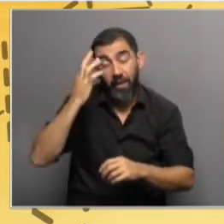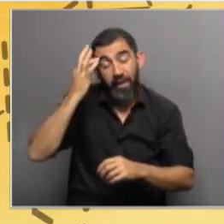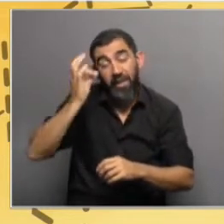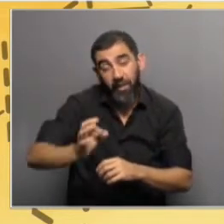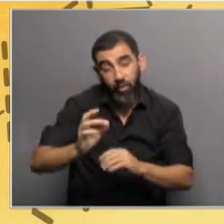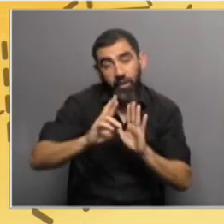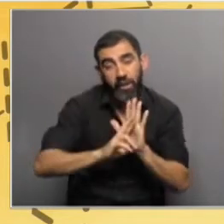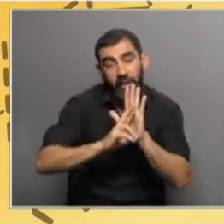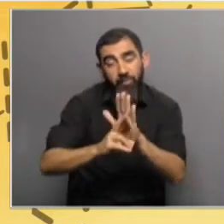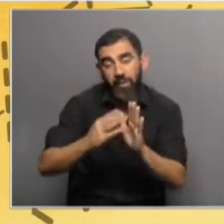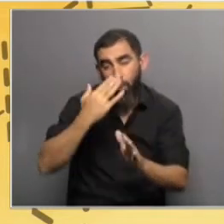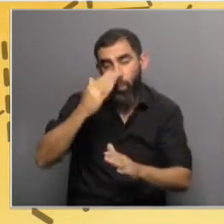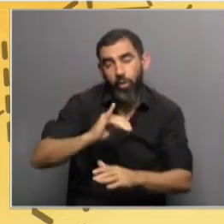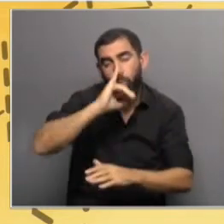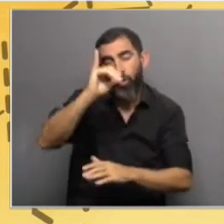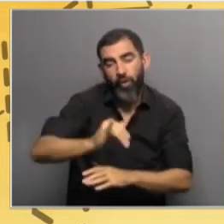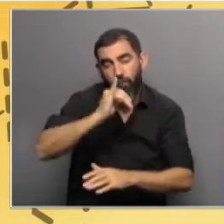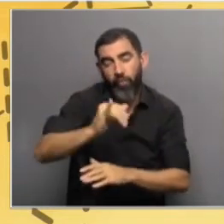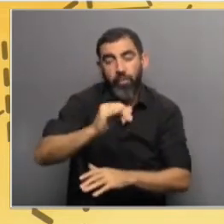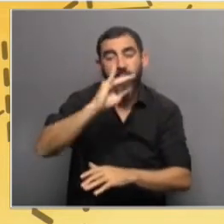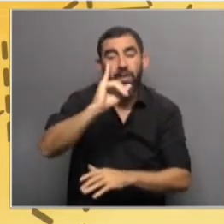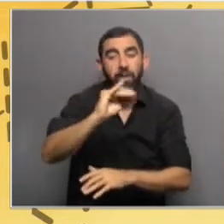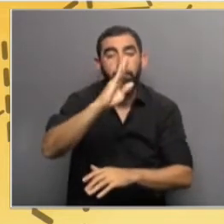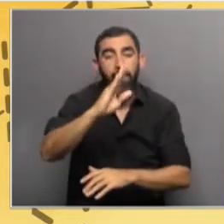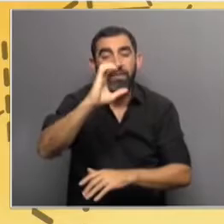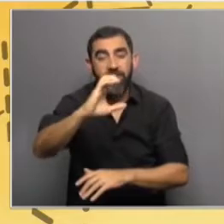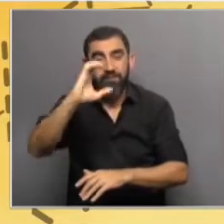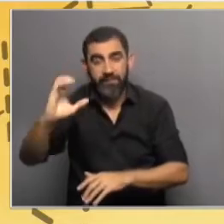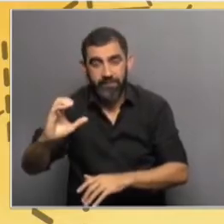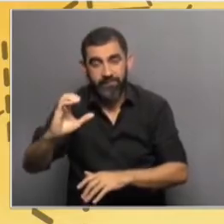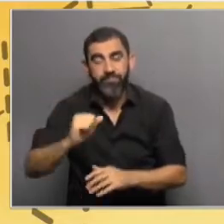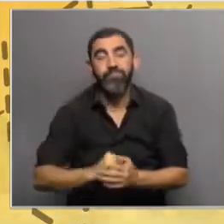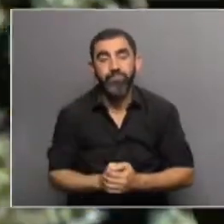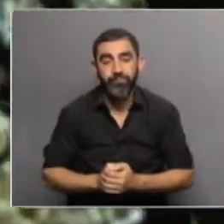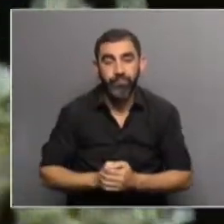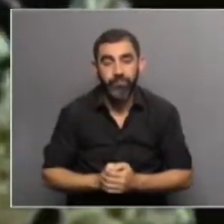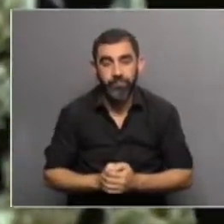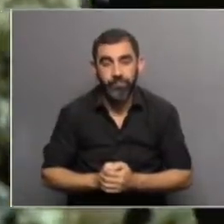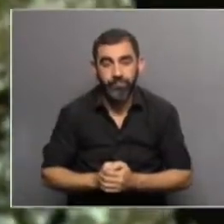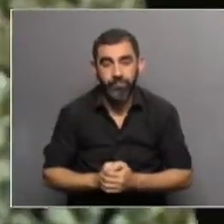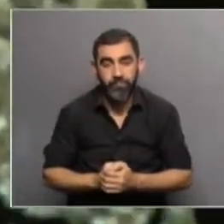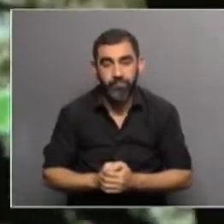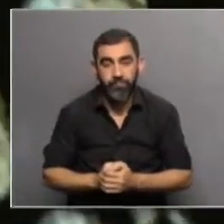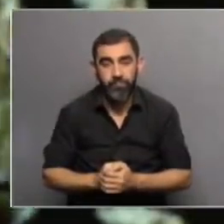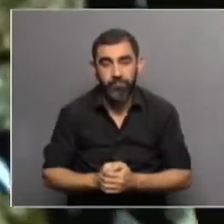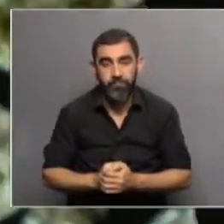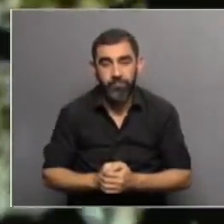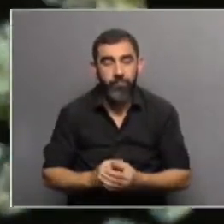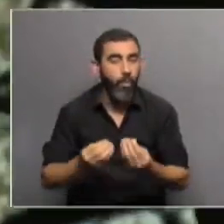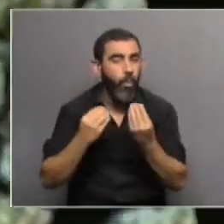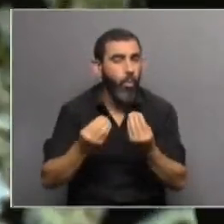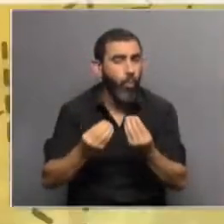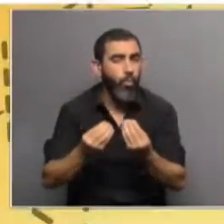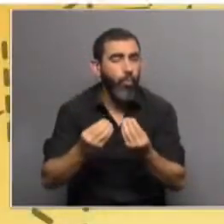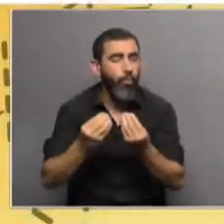en lo que fue el último informe del IPCC, conocido hace algunos meses, del cual hablamos aquí en Sobre Ciencia, cuánto incide